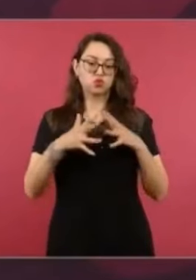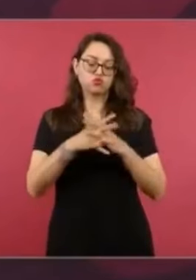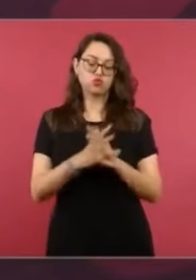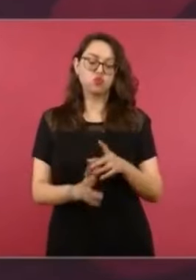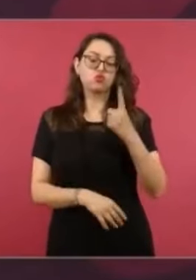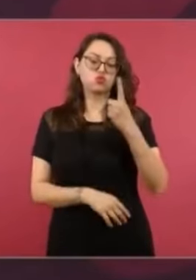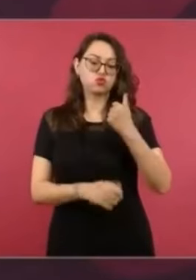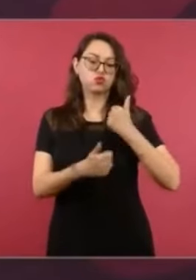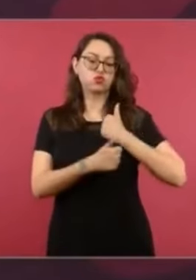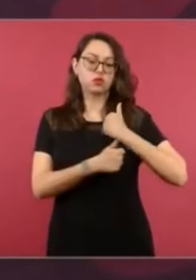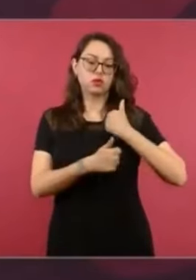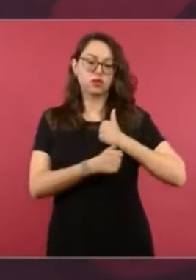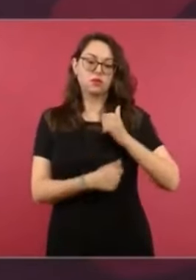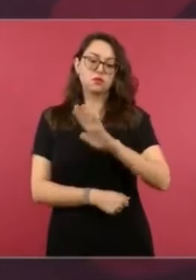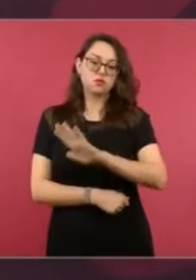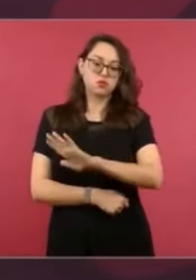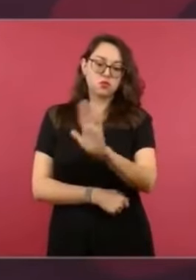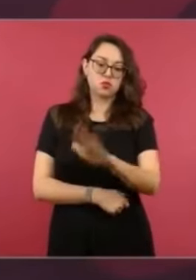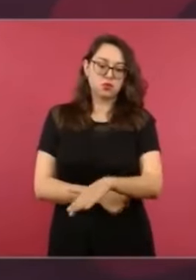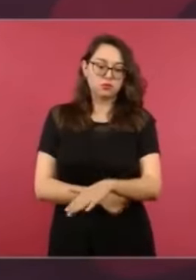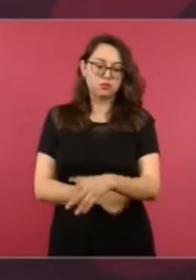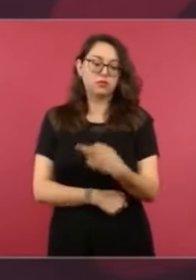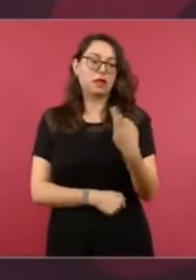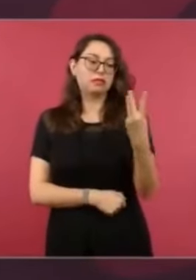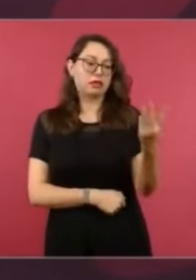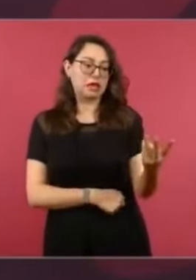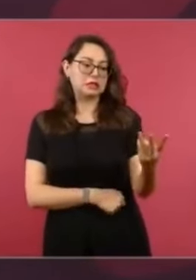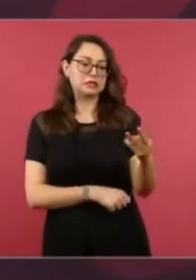y se detuvieron a